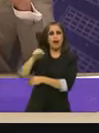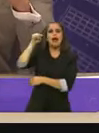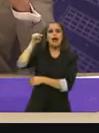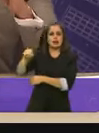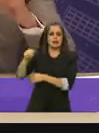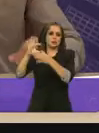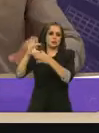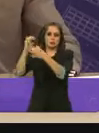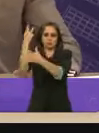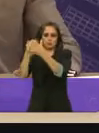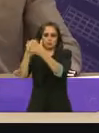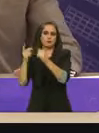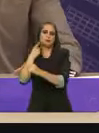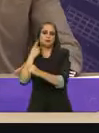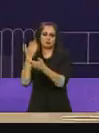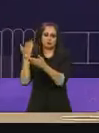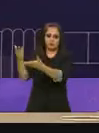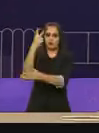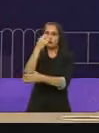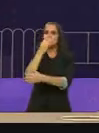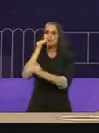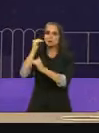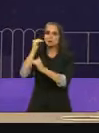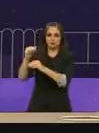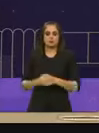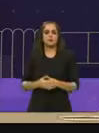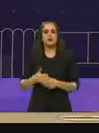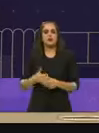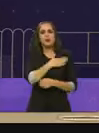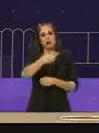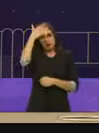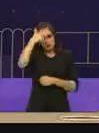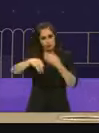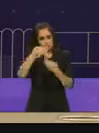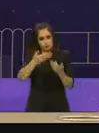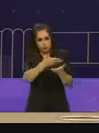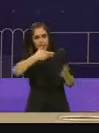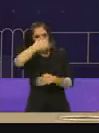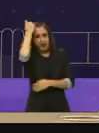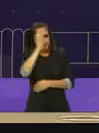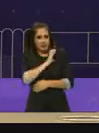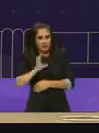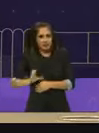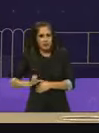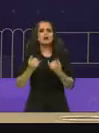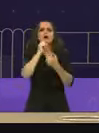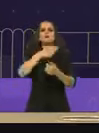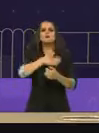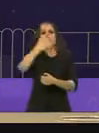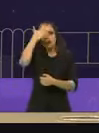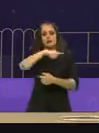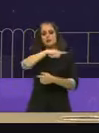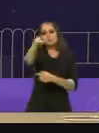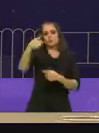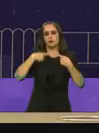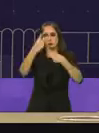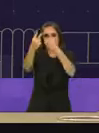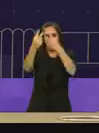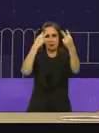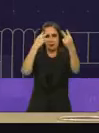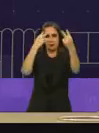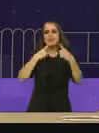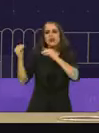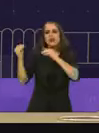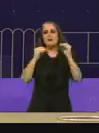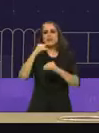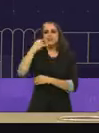México. Tenemos otras señales aquí y no había señal. Nos ven en este debate chilango. Soy